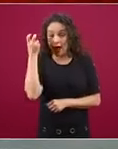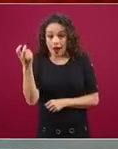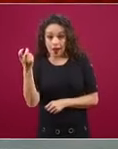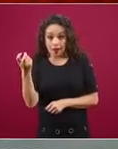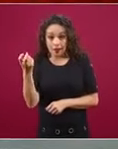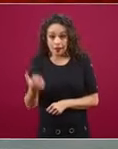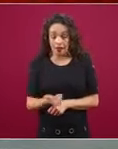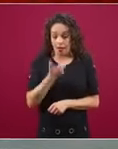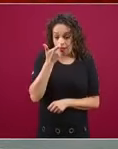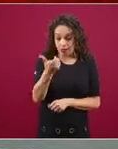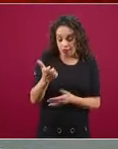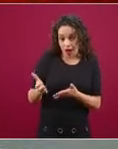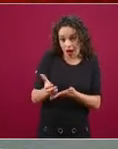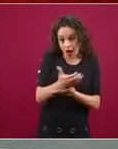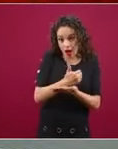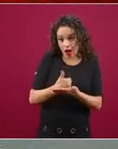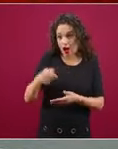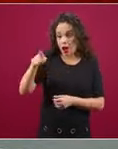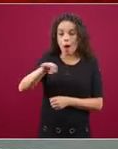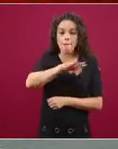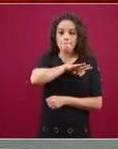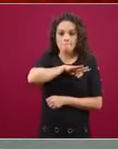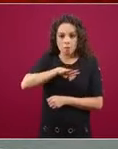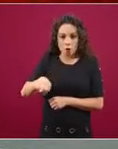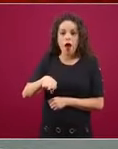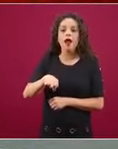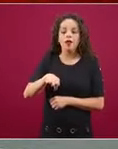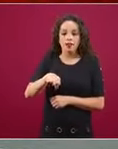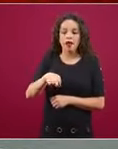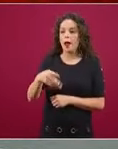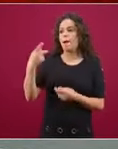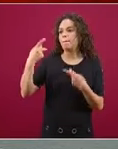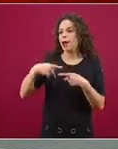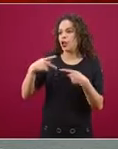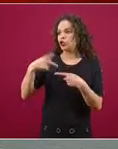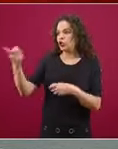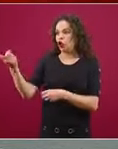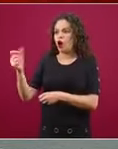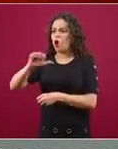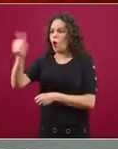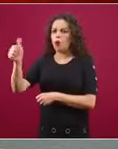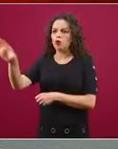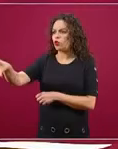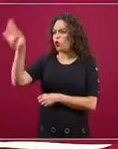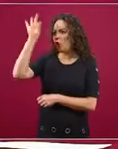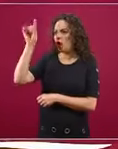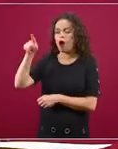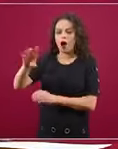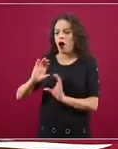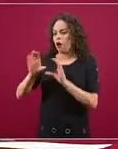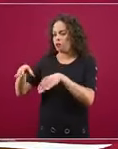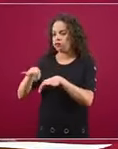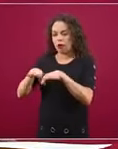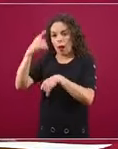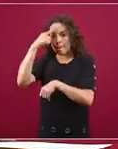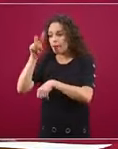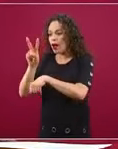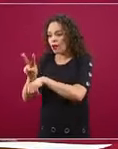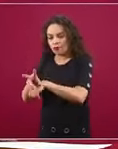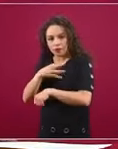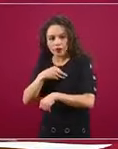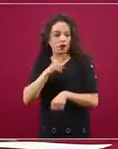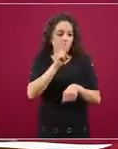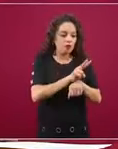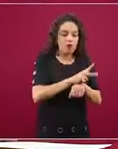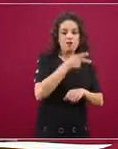contratar a alguien para hacer eso y ellas salir a estudiar y buscarse un mejor futuro.